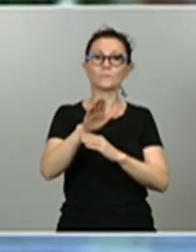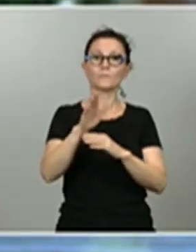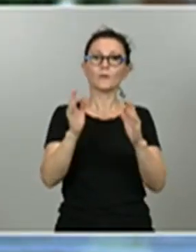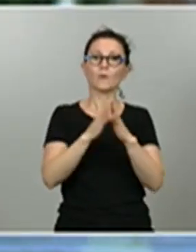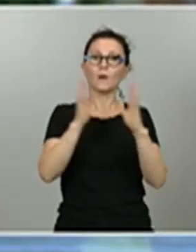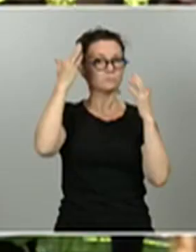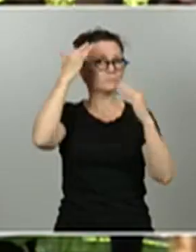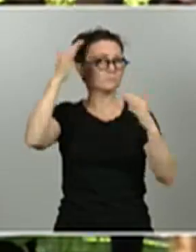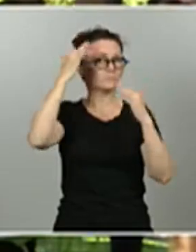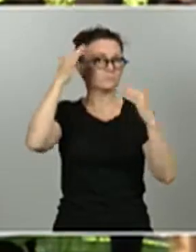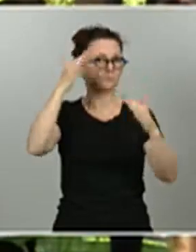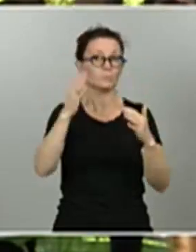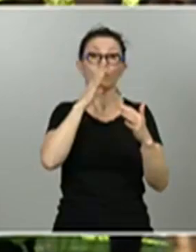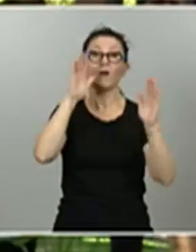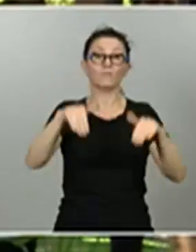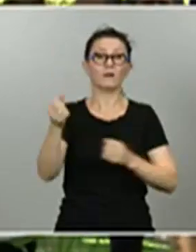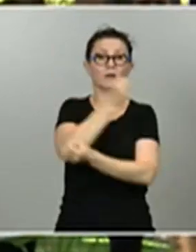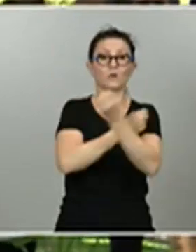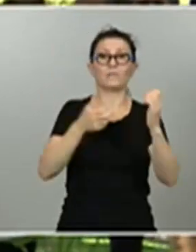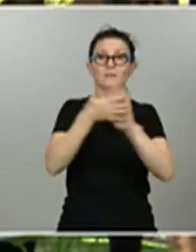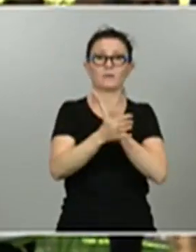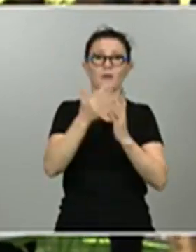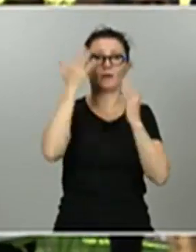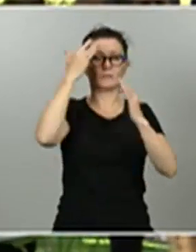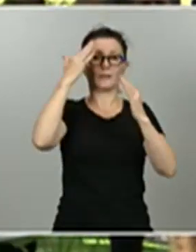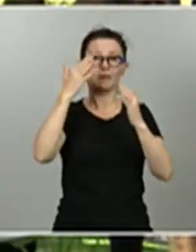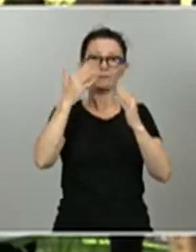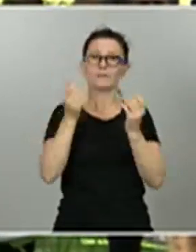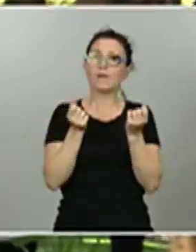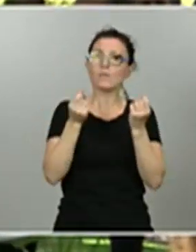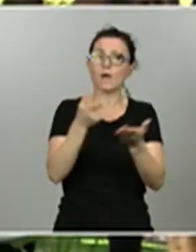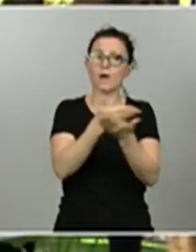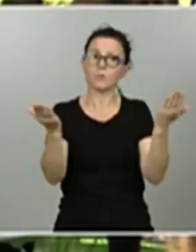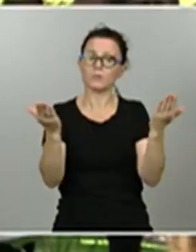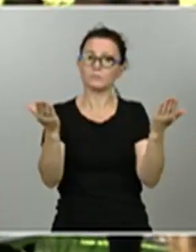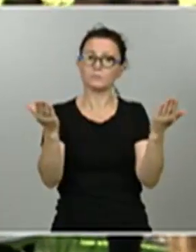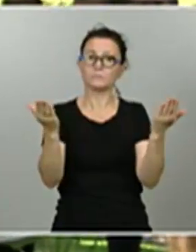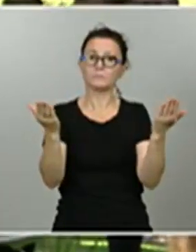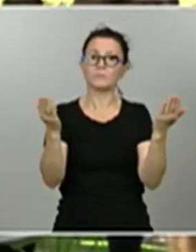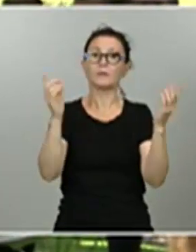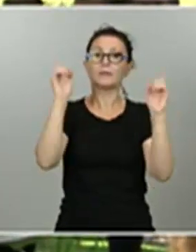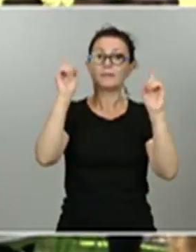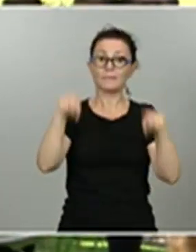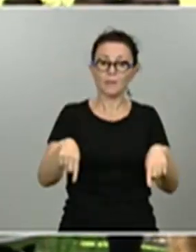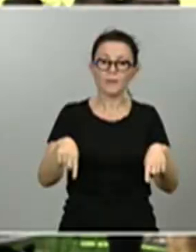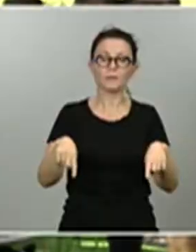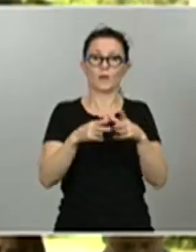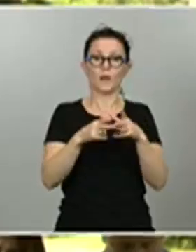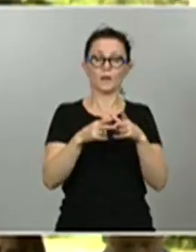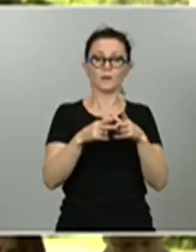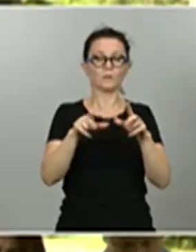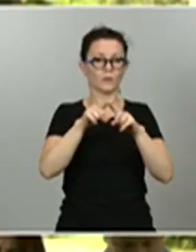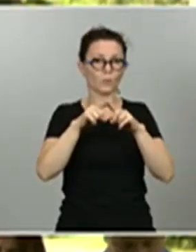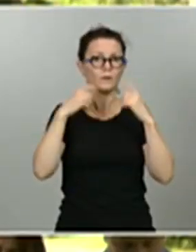es un compromiso. De generar confianza y de abrir una puerta a reconstruir un nuevo país.